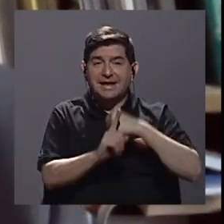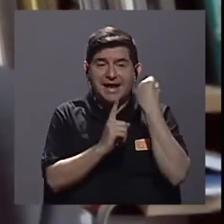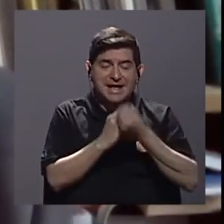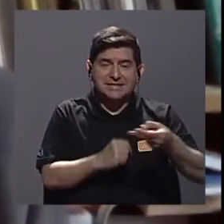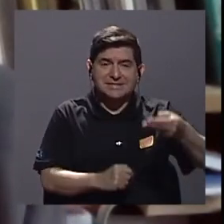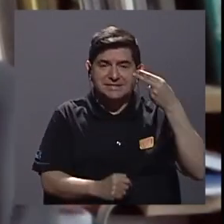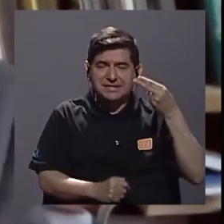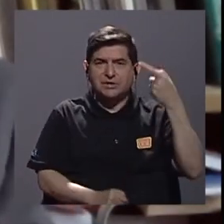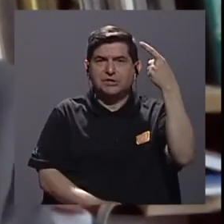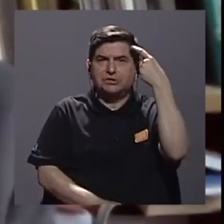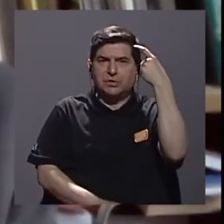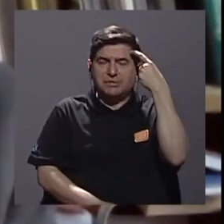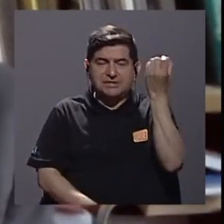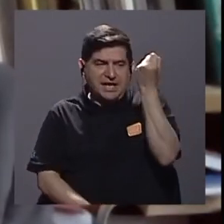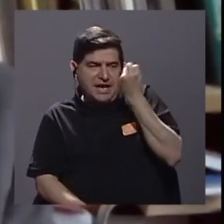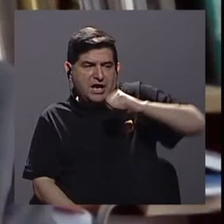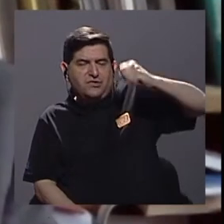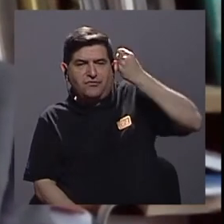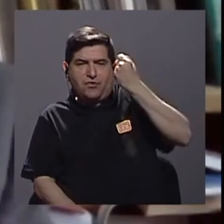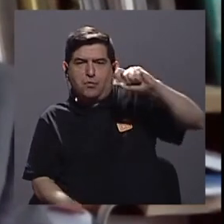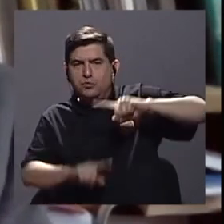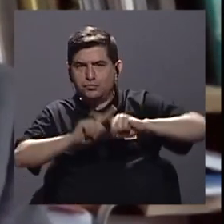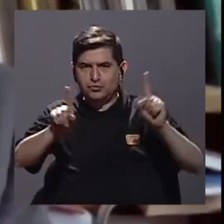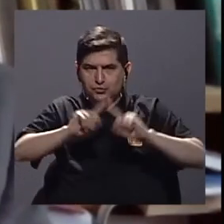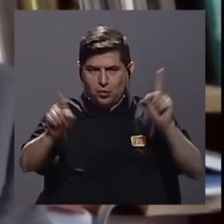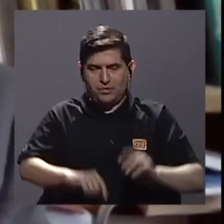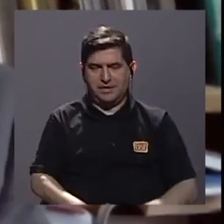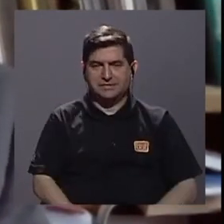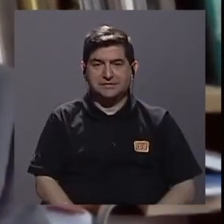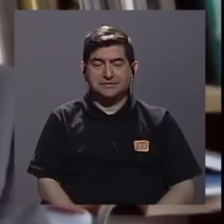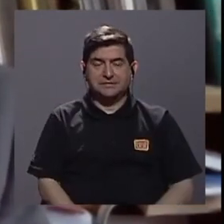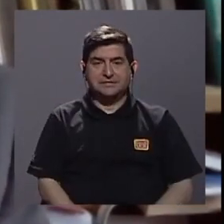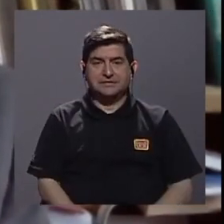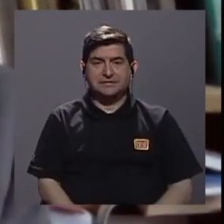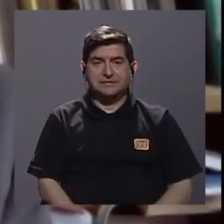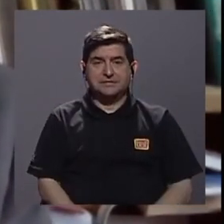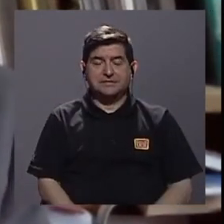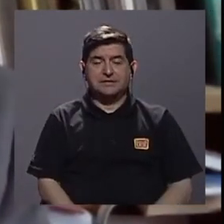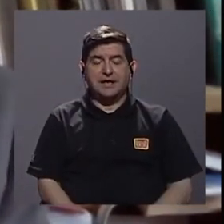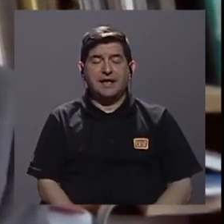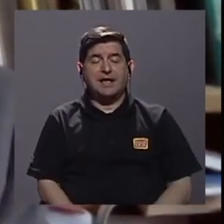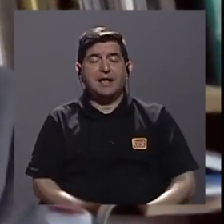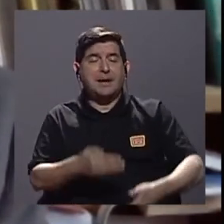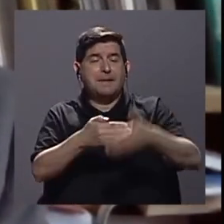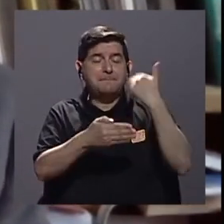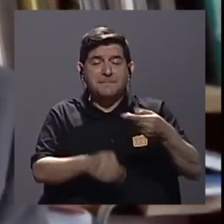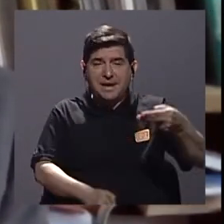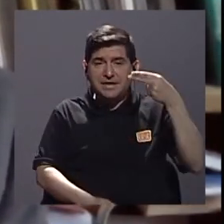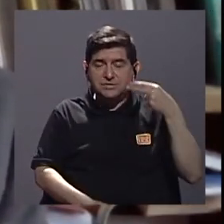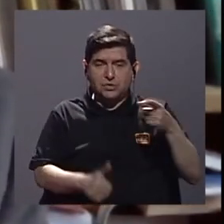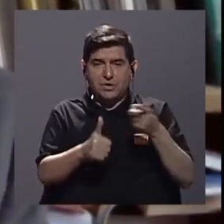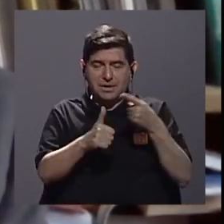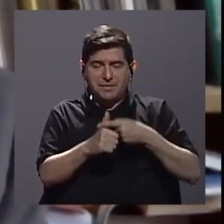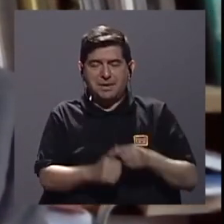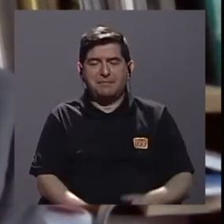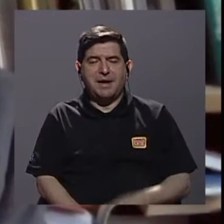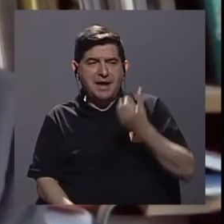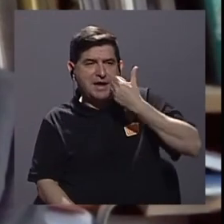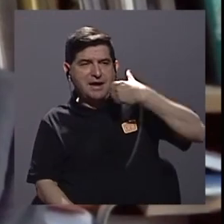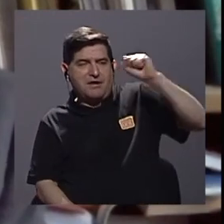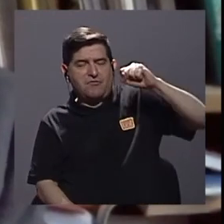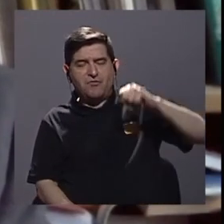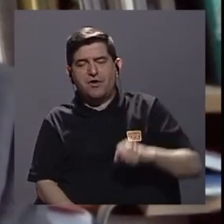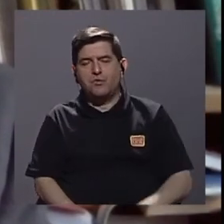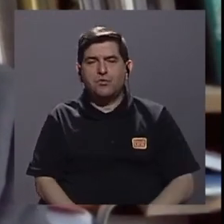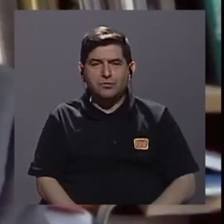en términos de revoluciones. Hubo en la prehistoria una primera revolución agrícola con el descubrimiento de la